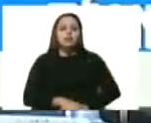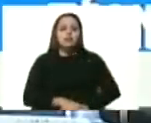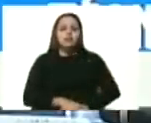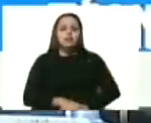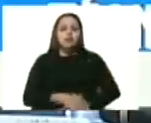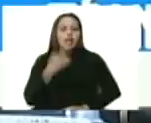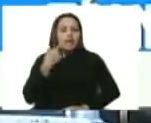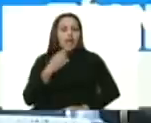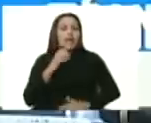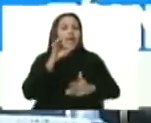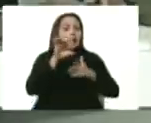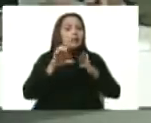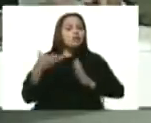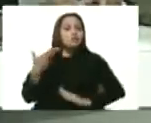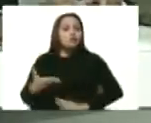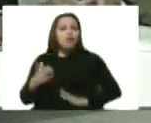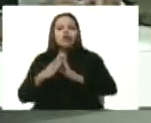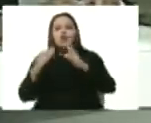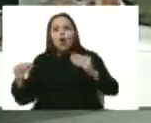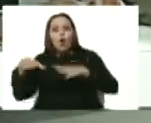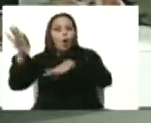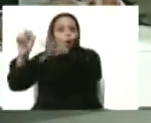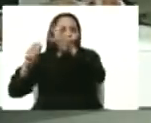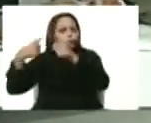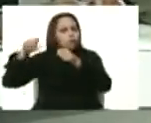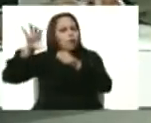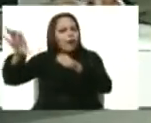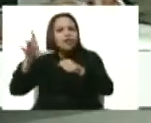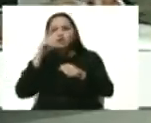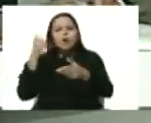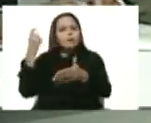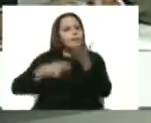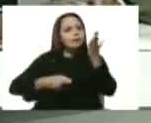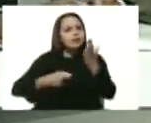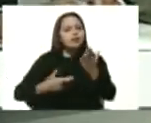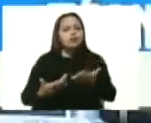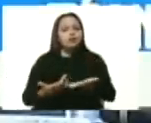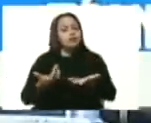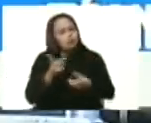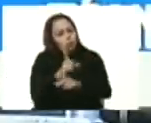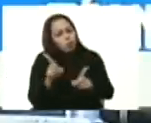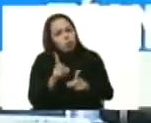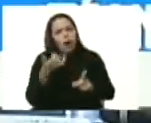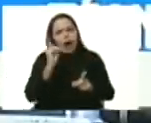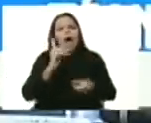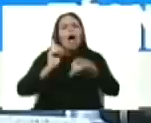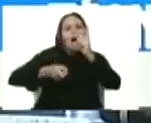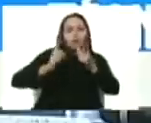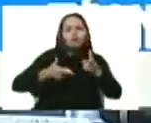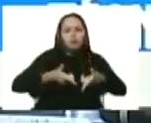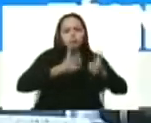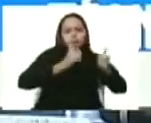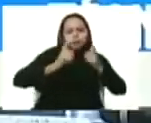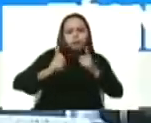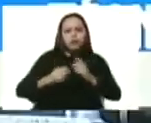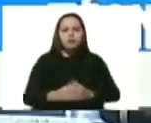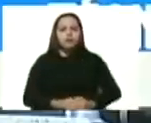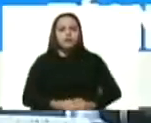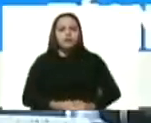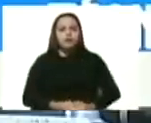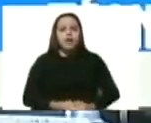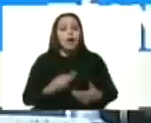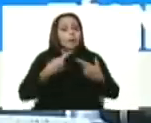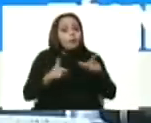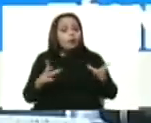estratégica, no vamos a sustituir todos los bienes que se producen en Venezuela, que tienen mercado nacional, también van a ser acompañados